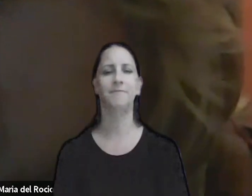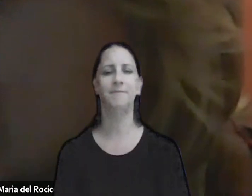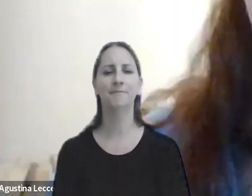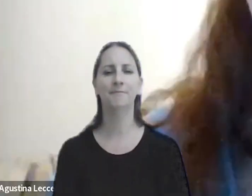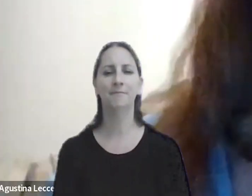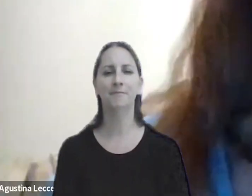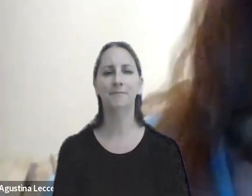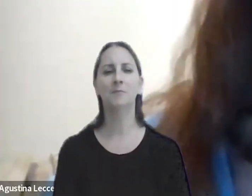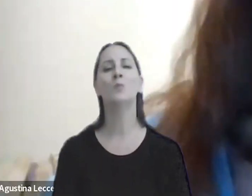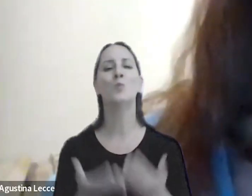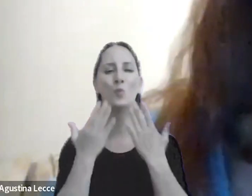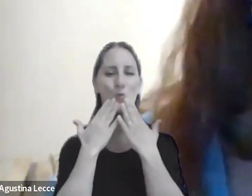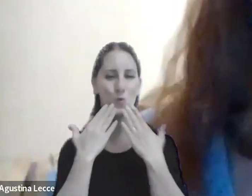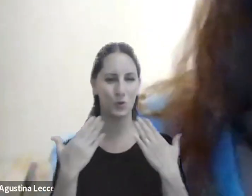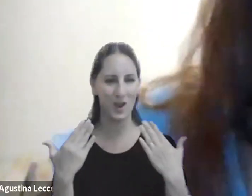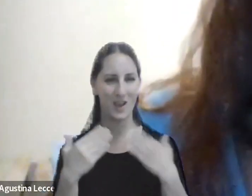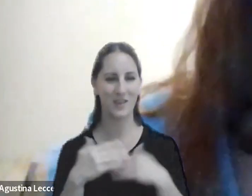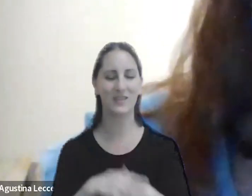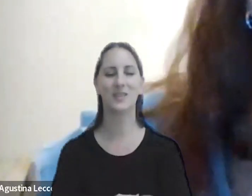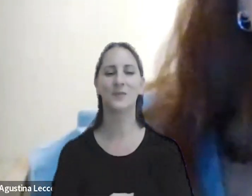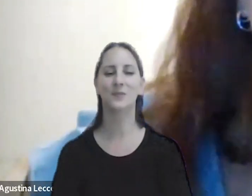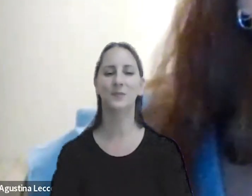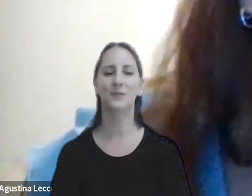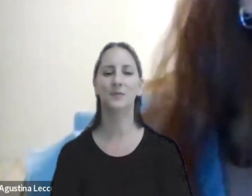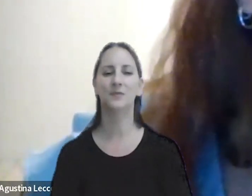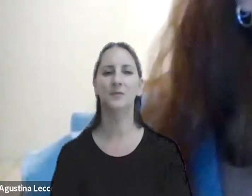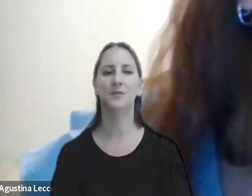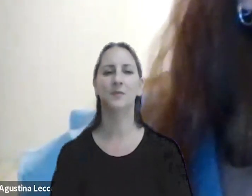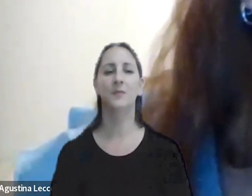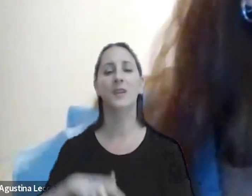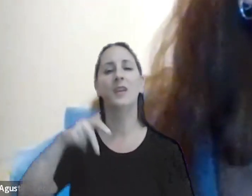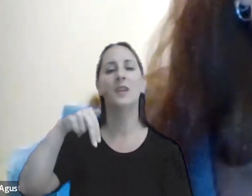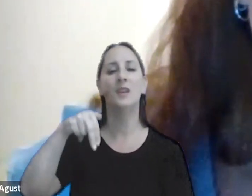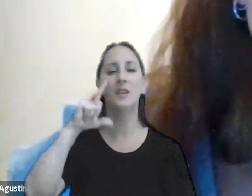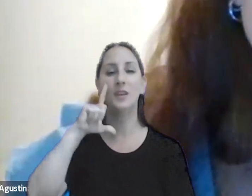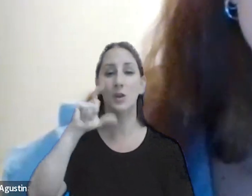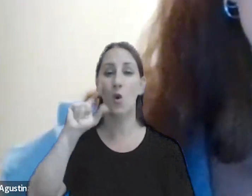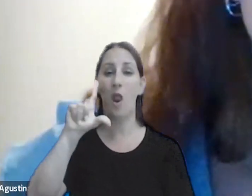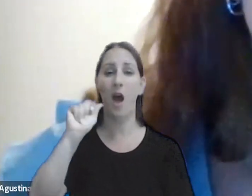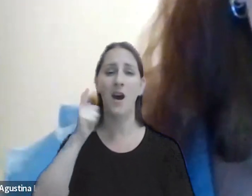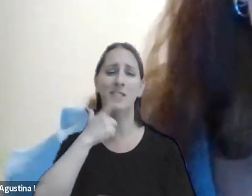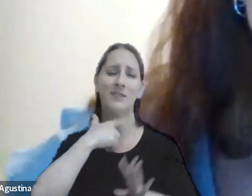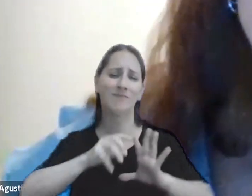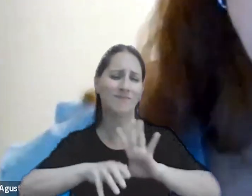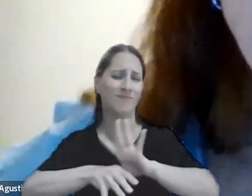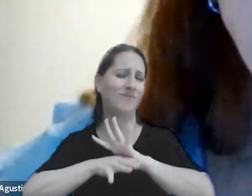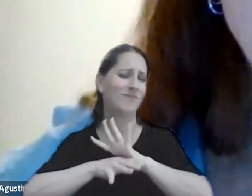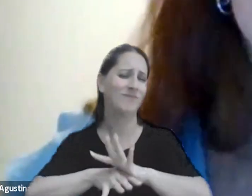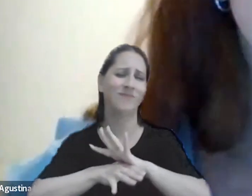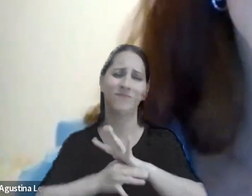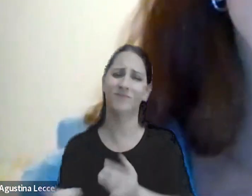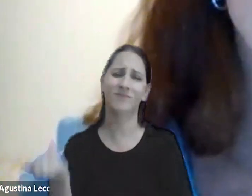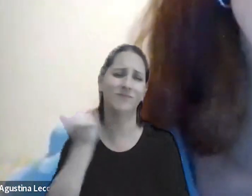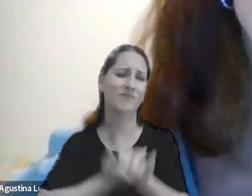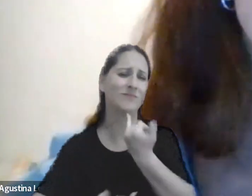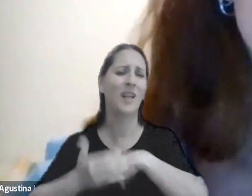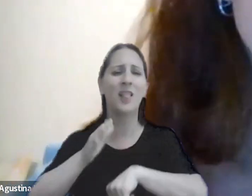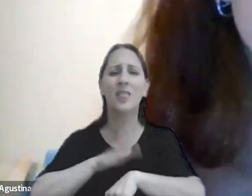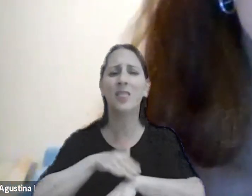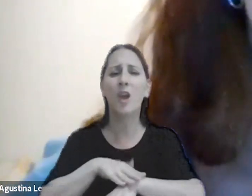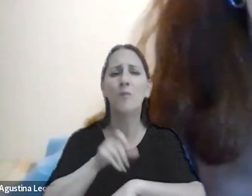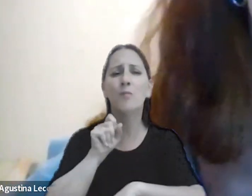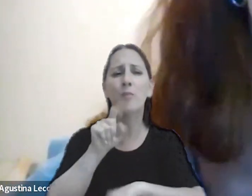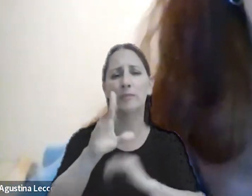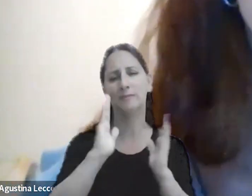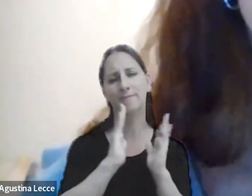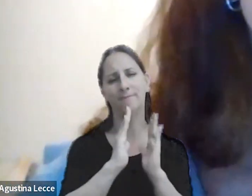bueno muchas gracias ro bueno nicolás excelente te agradezco muchísimo este tiempo que nos extendimos